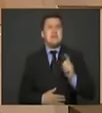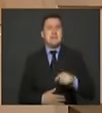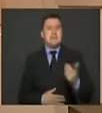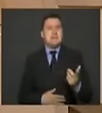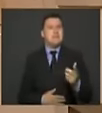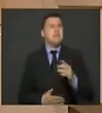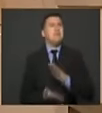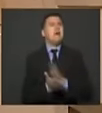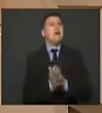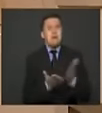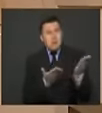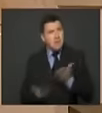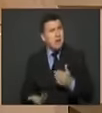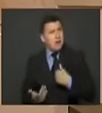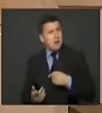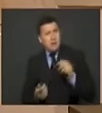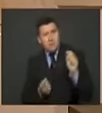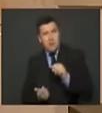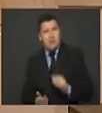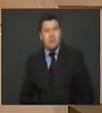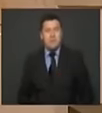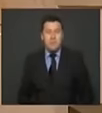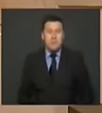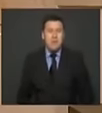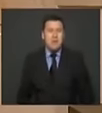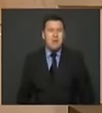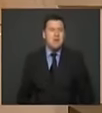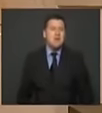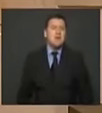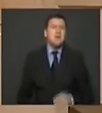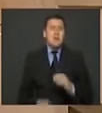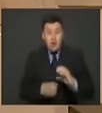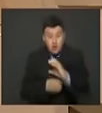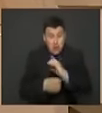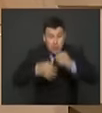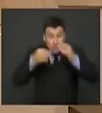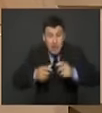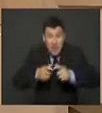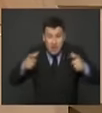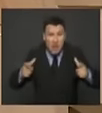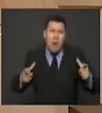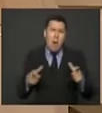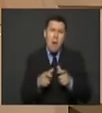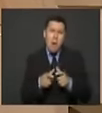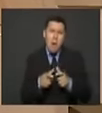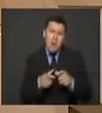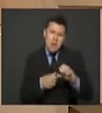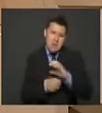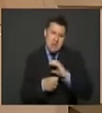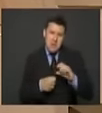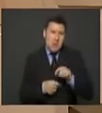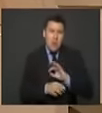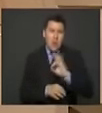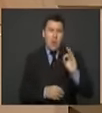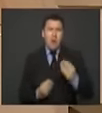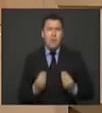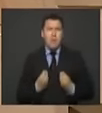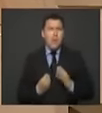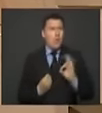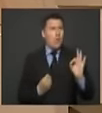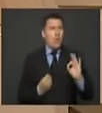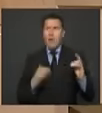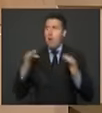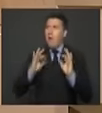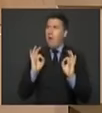en materia de paz y desarrollo. Por otras ciudades intermedias, que no han vivido necesariamente el